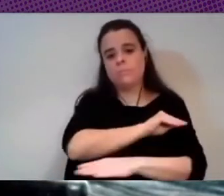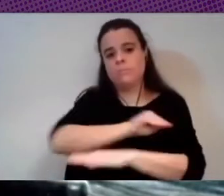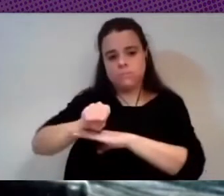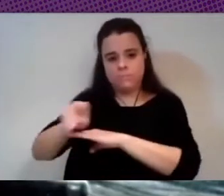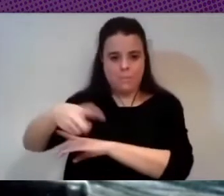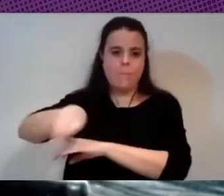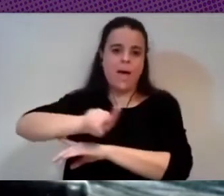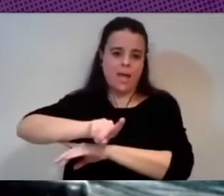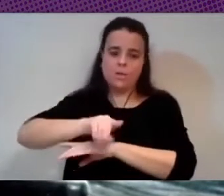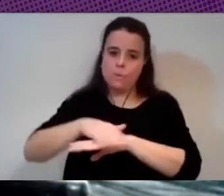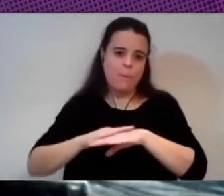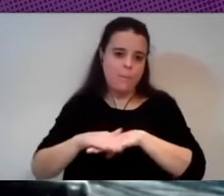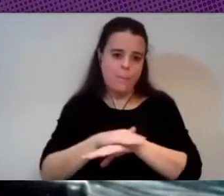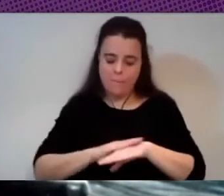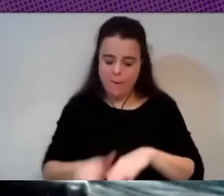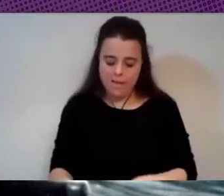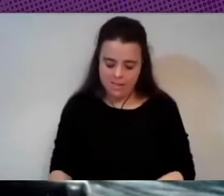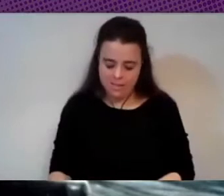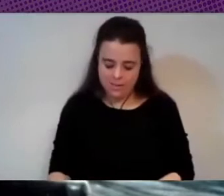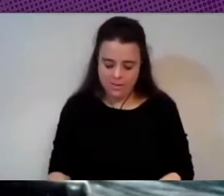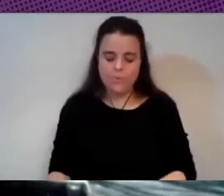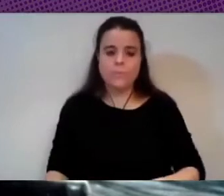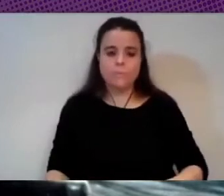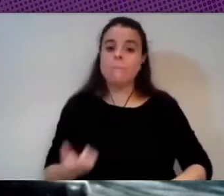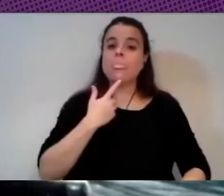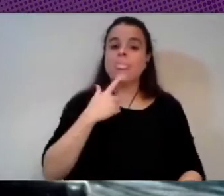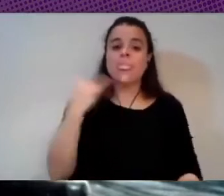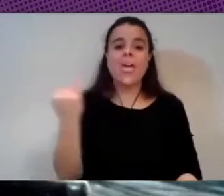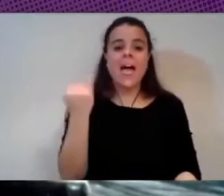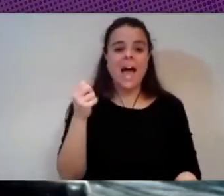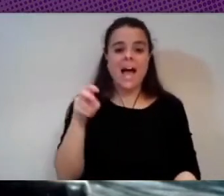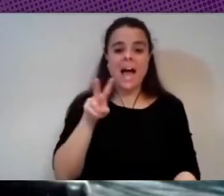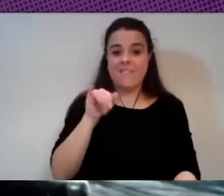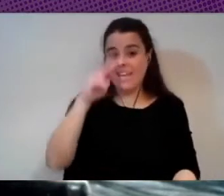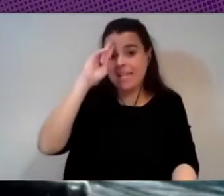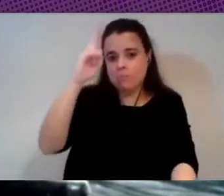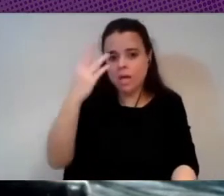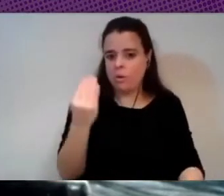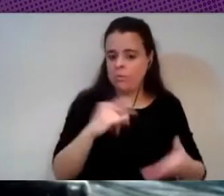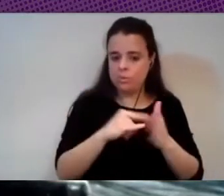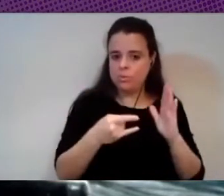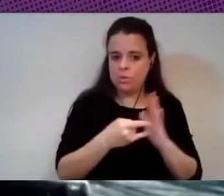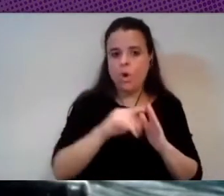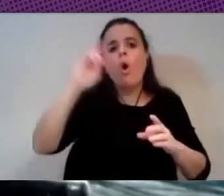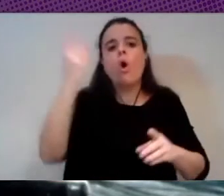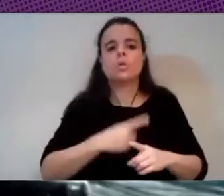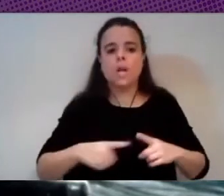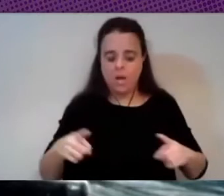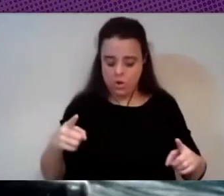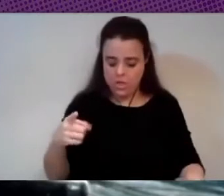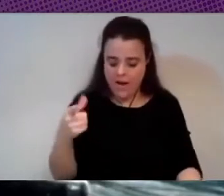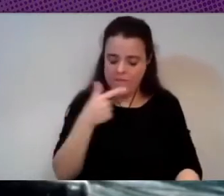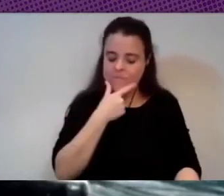parece básico lo que decía lo que decía Javi respecto a muchos de estos proyectos otra cosa es que sea fácil tener este tipo de